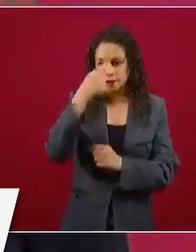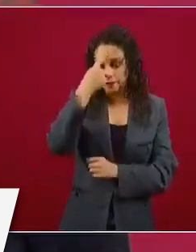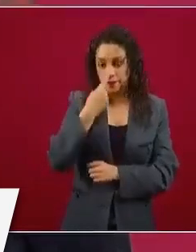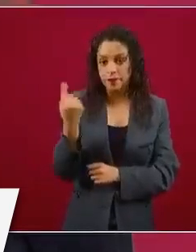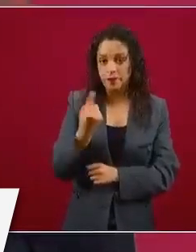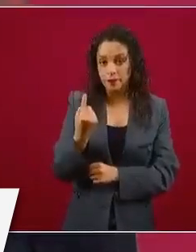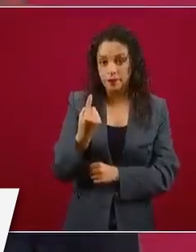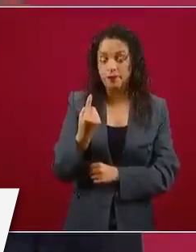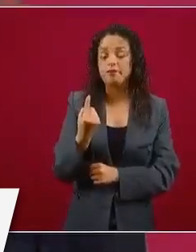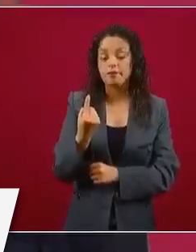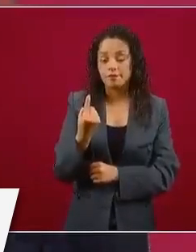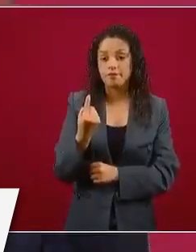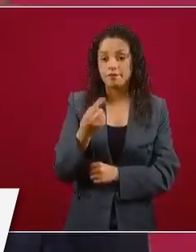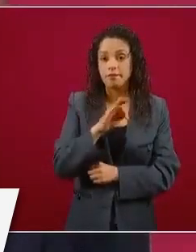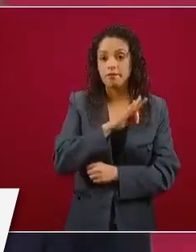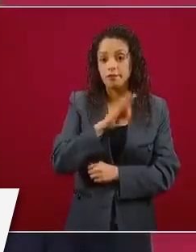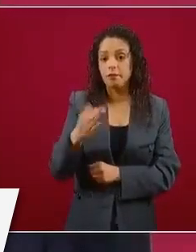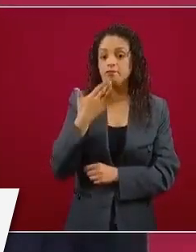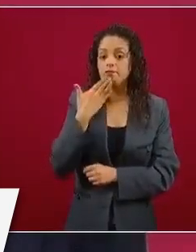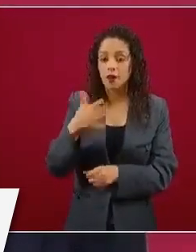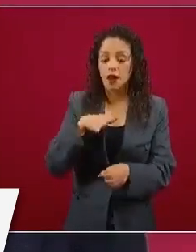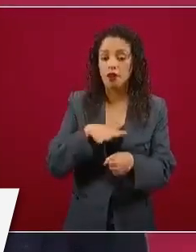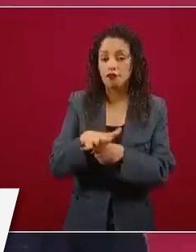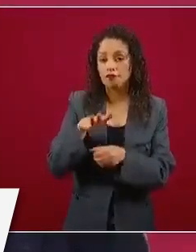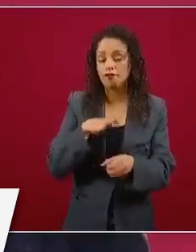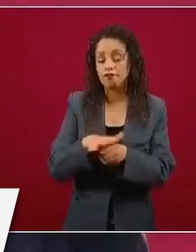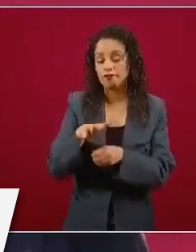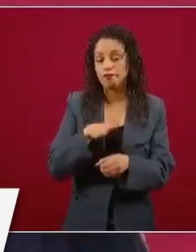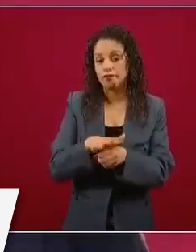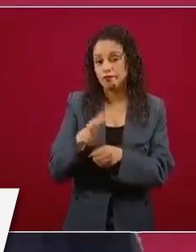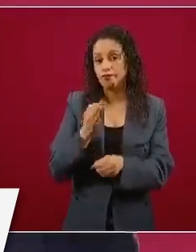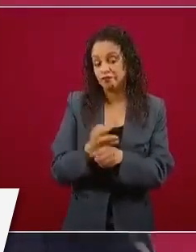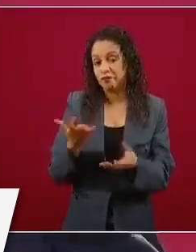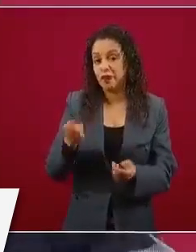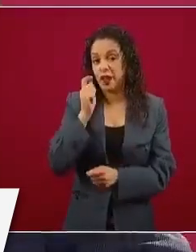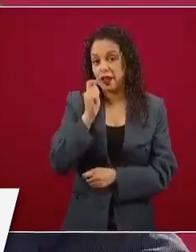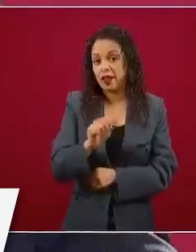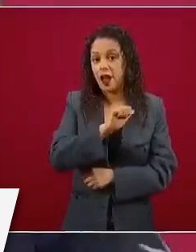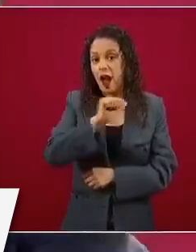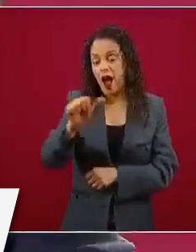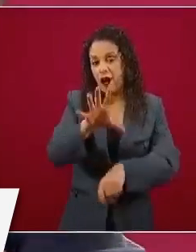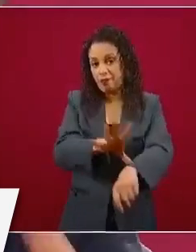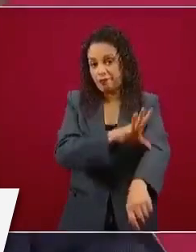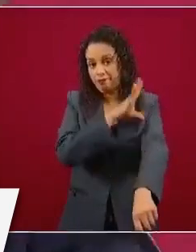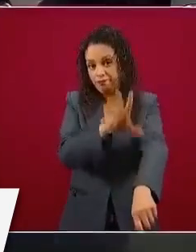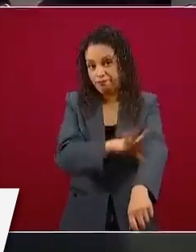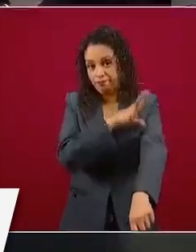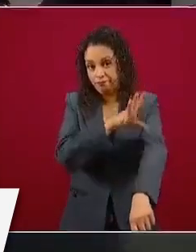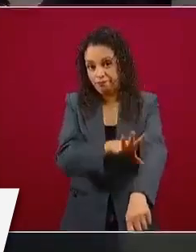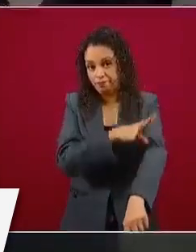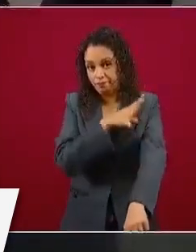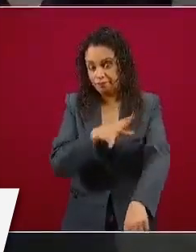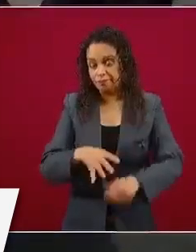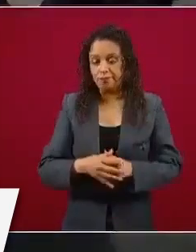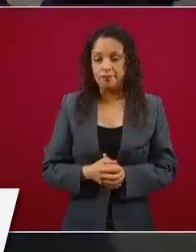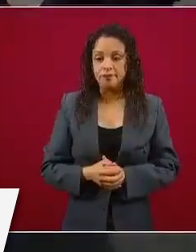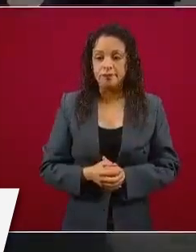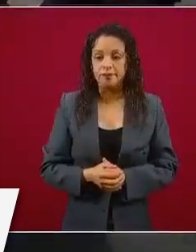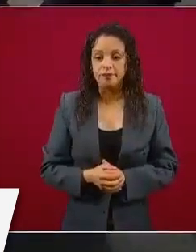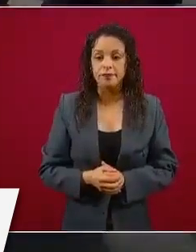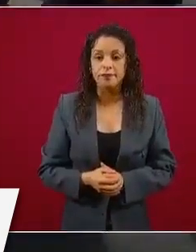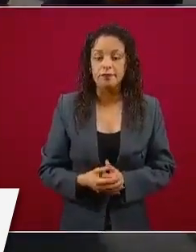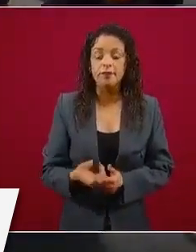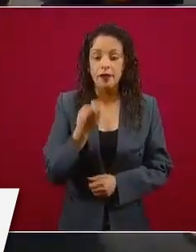de energía de eléctrica. Entonces, crear estas